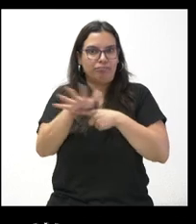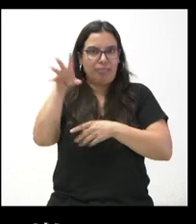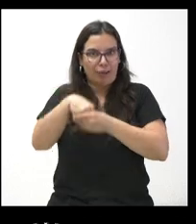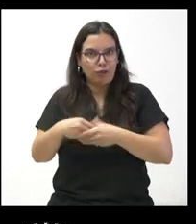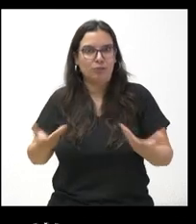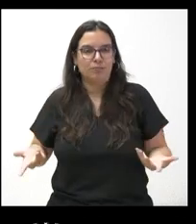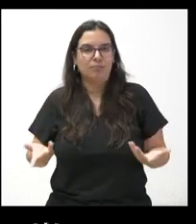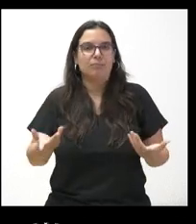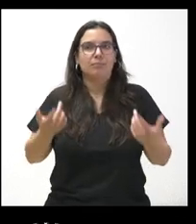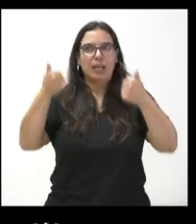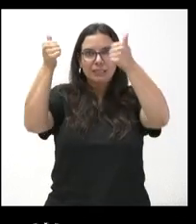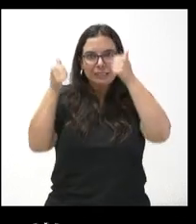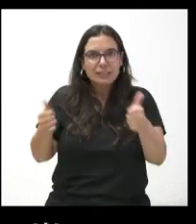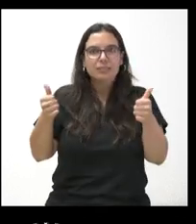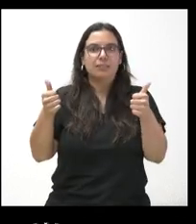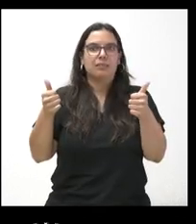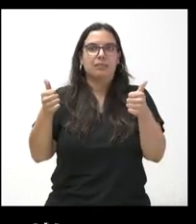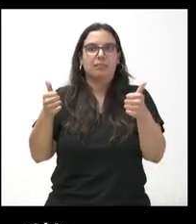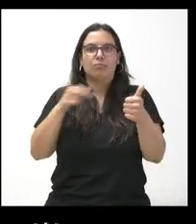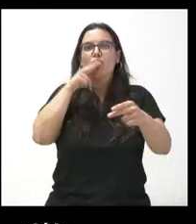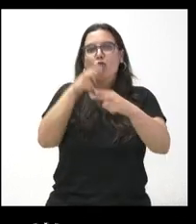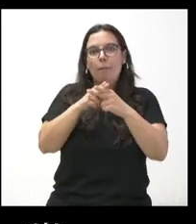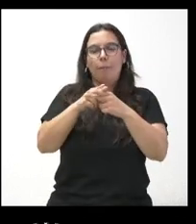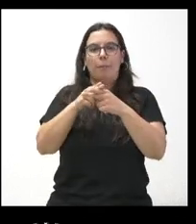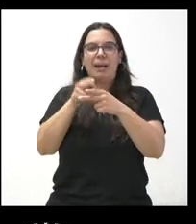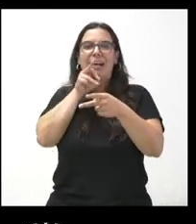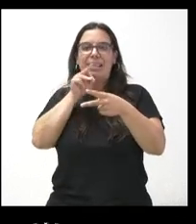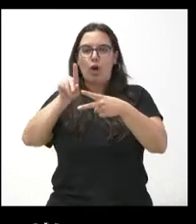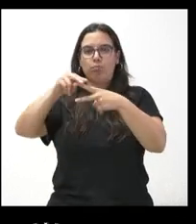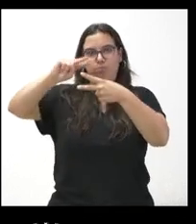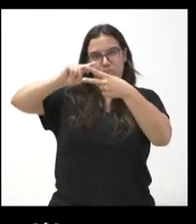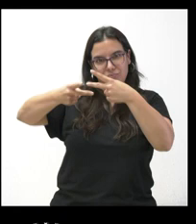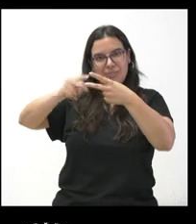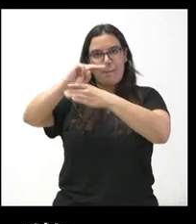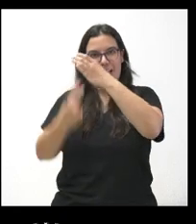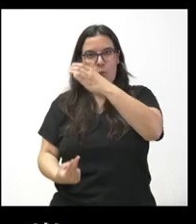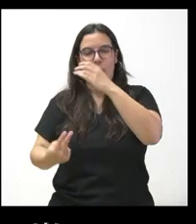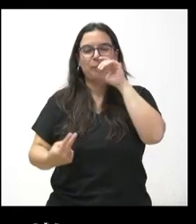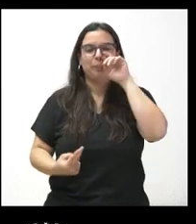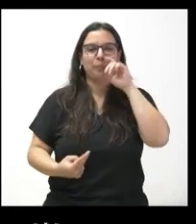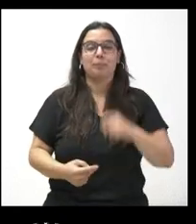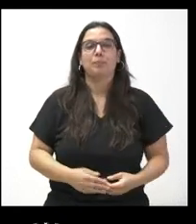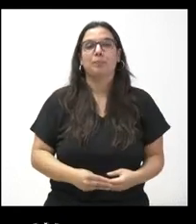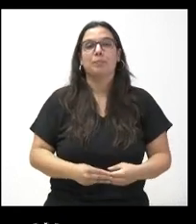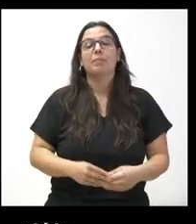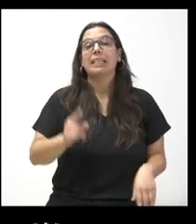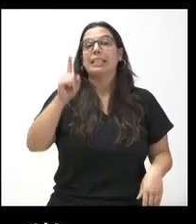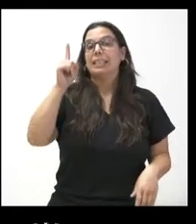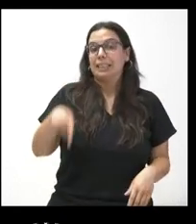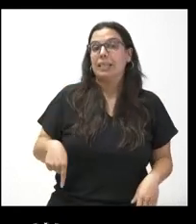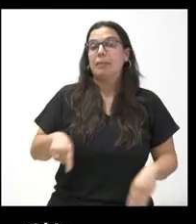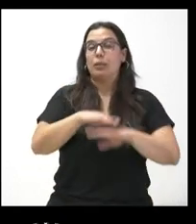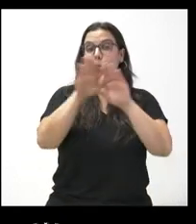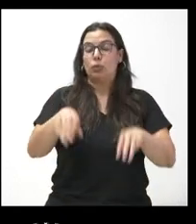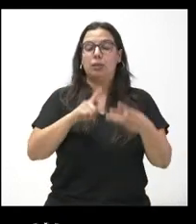rotular y insisto en nominar en Gallego algunas de esas poblaciones limítrofes. Y también, por último, ayer se